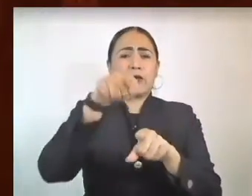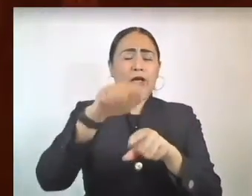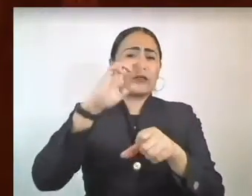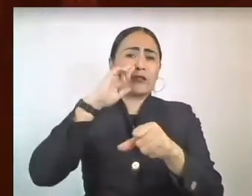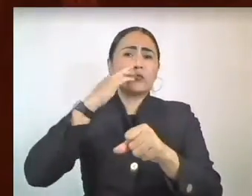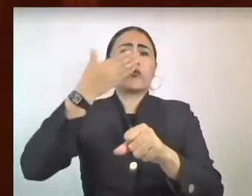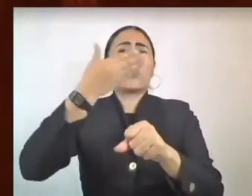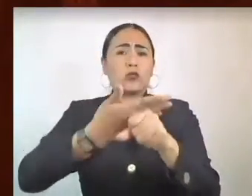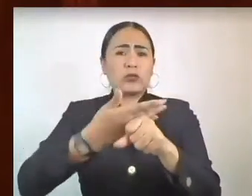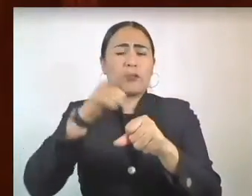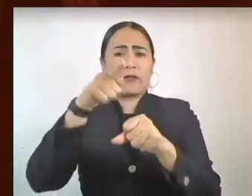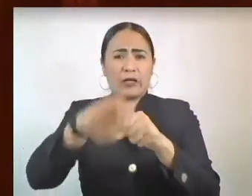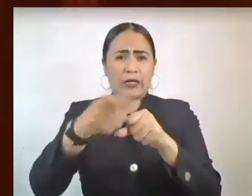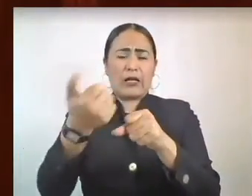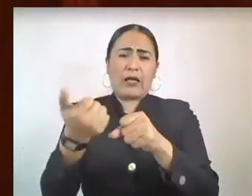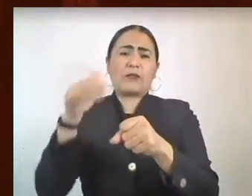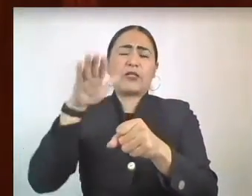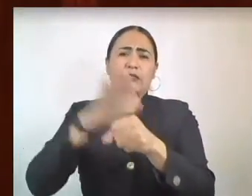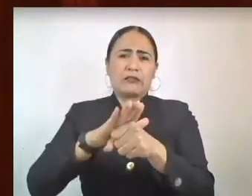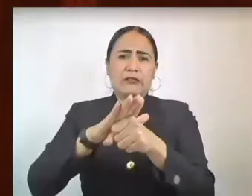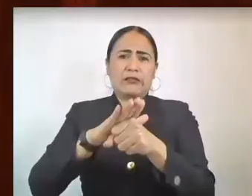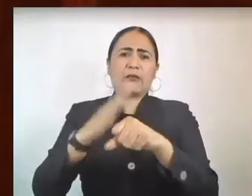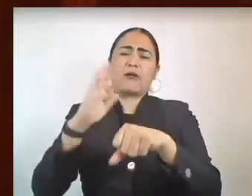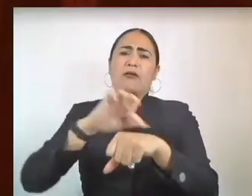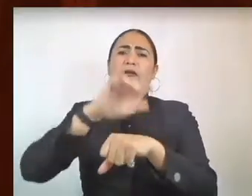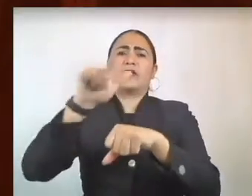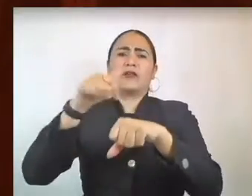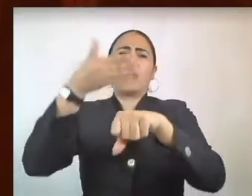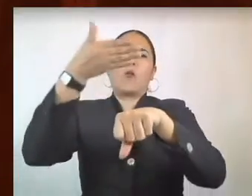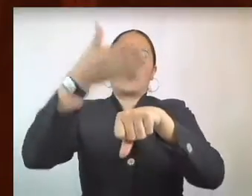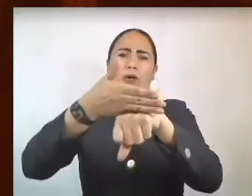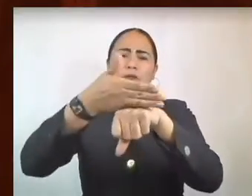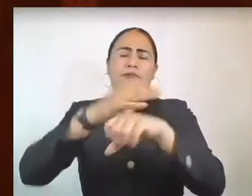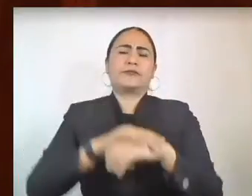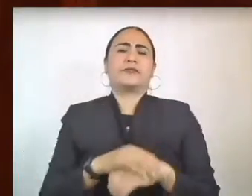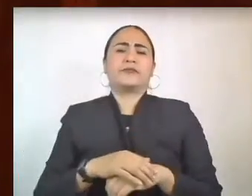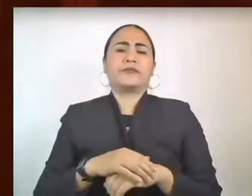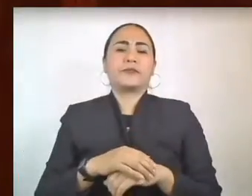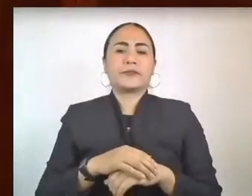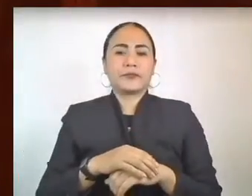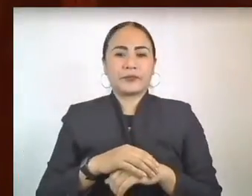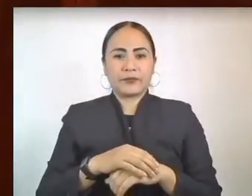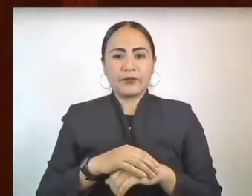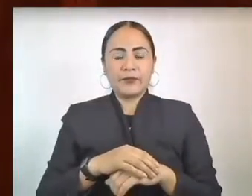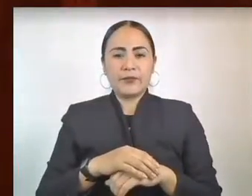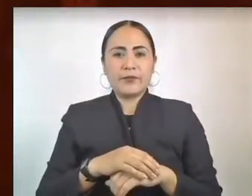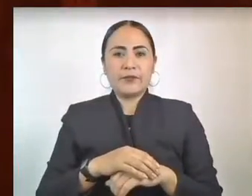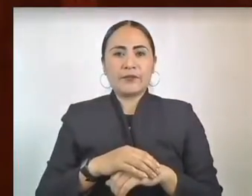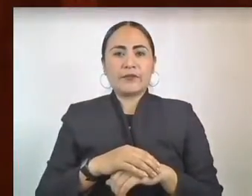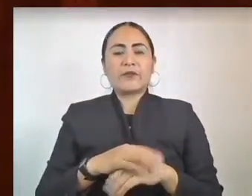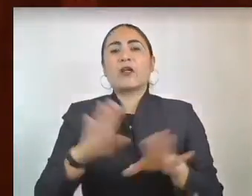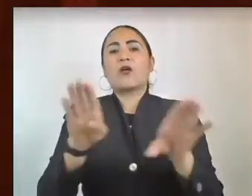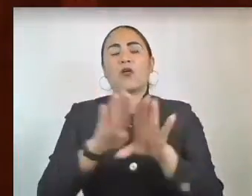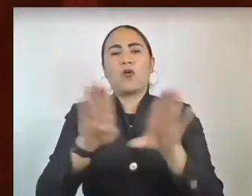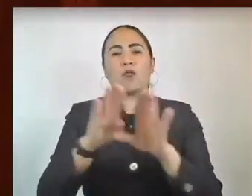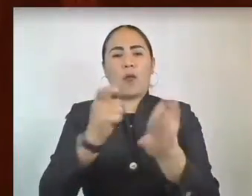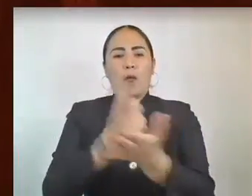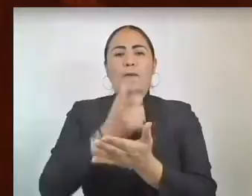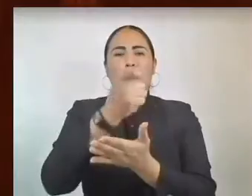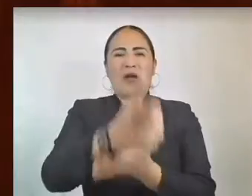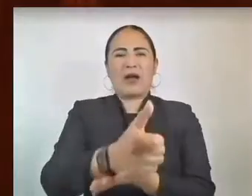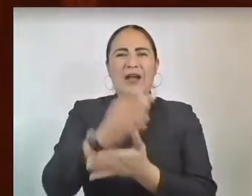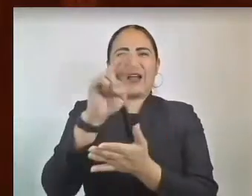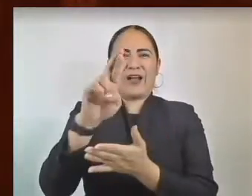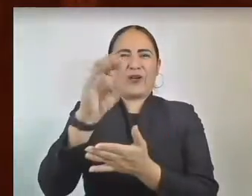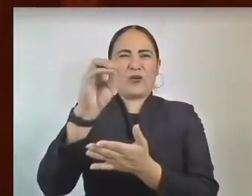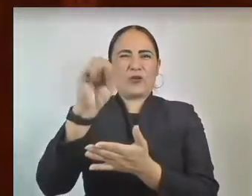administrativa sancionatoria relacionados con el salario rosa. De